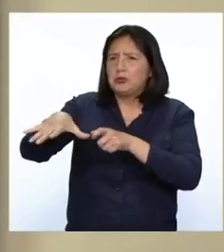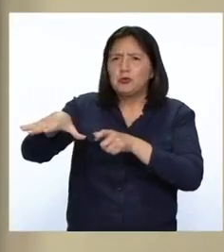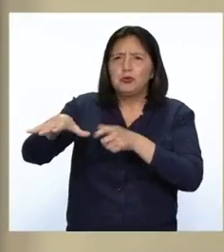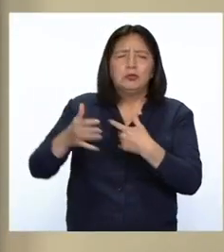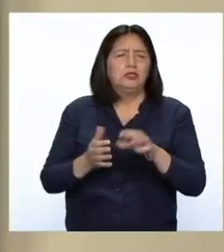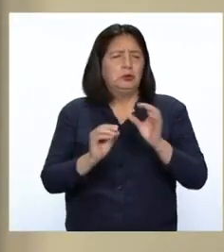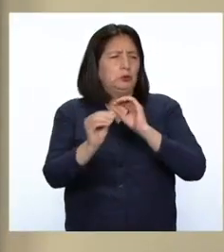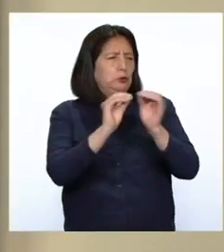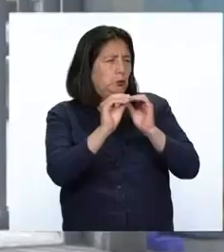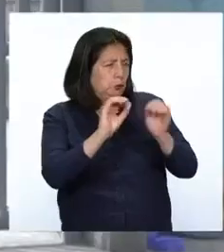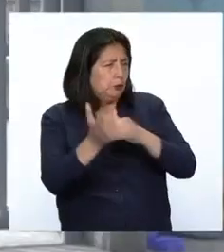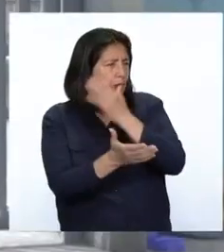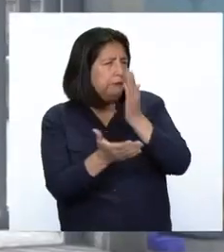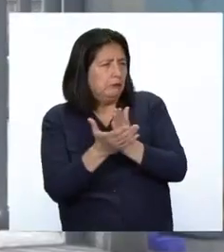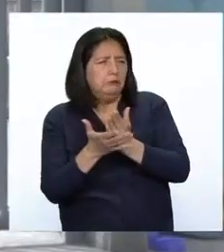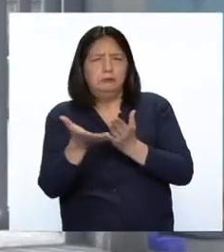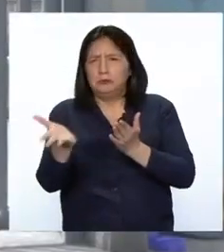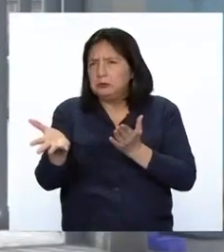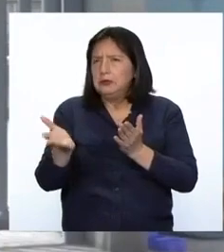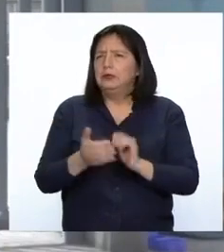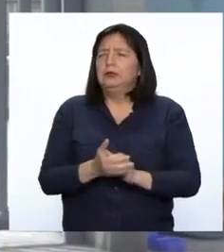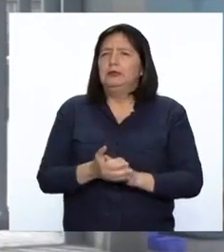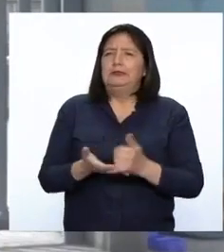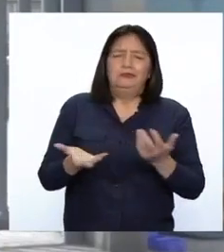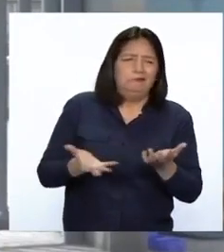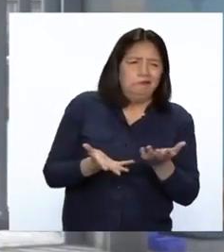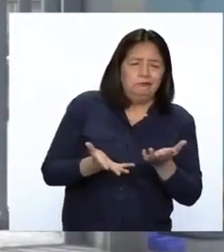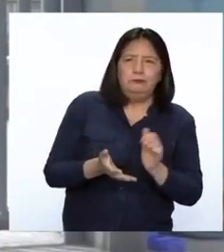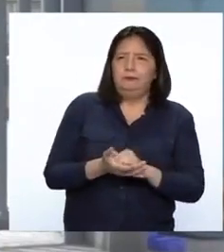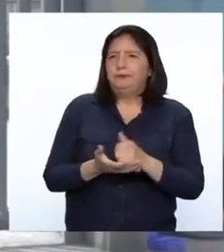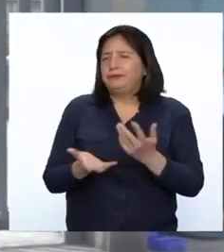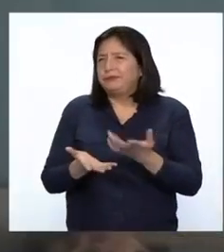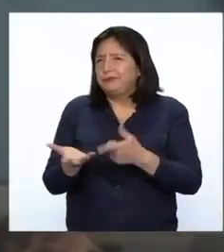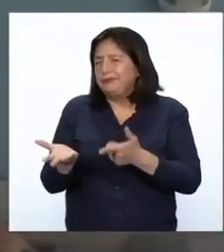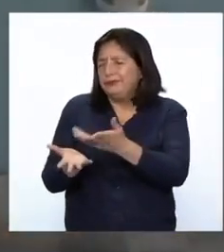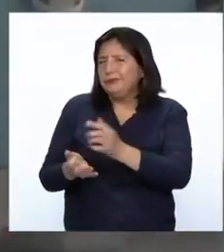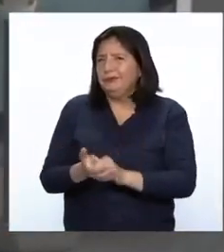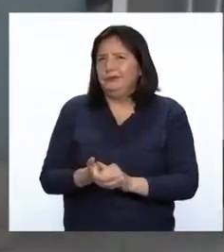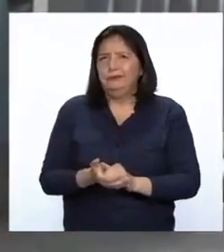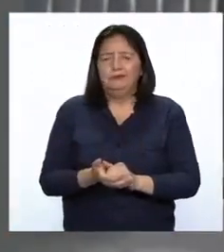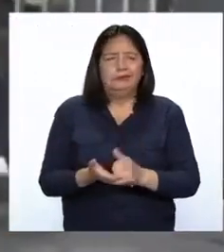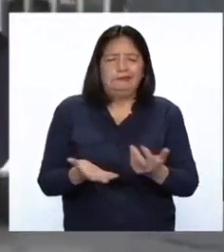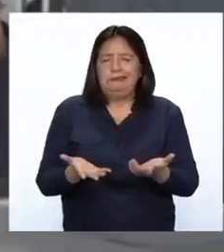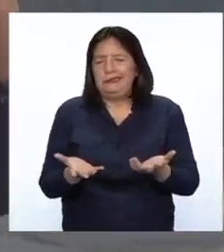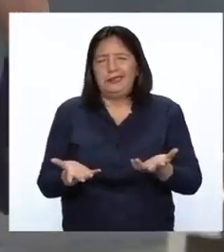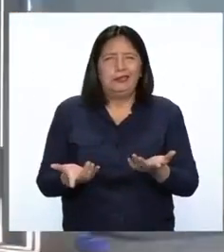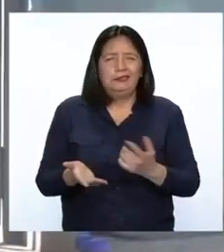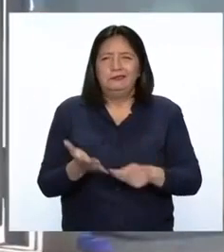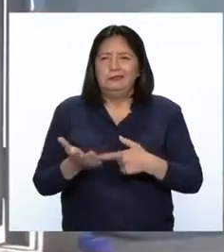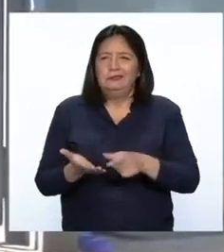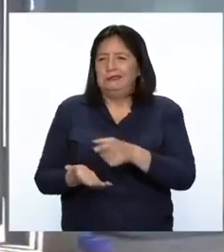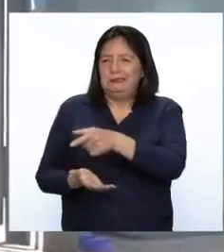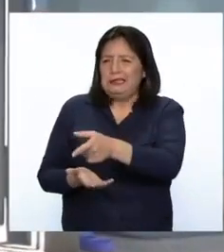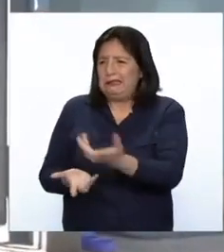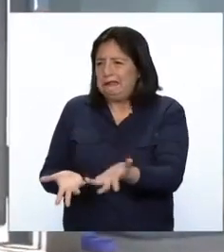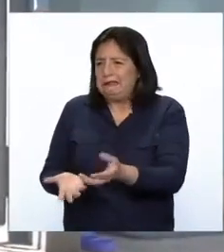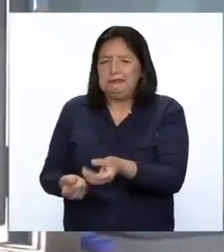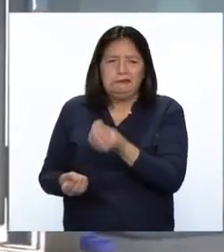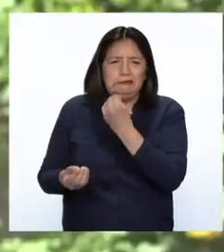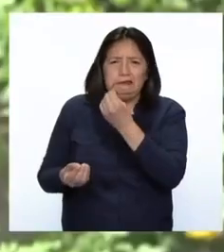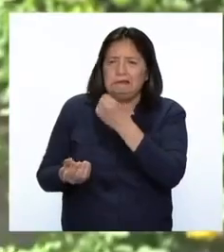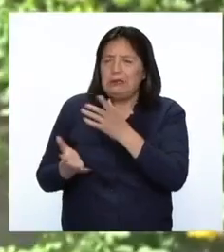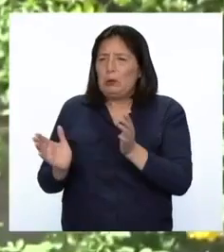solucionar problemas que están generando desnutrición o anemia